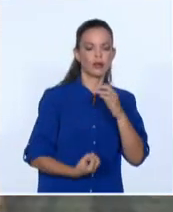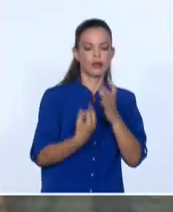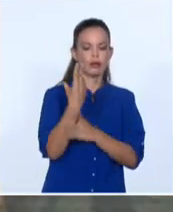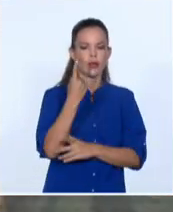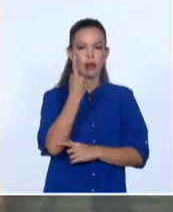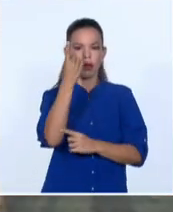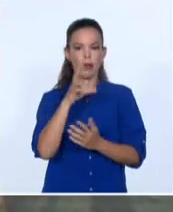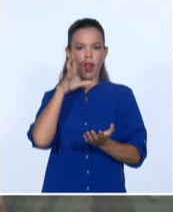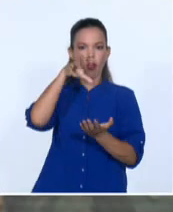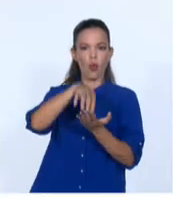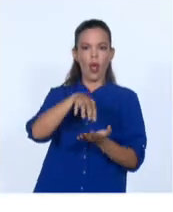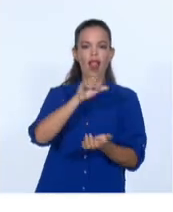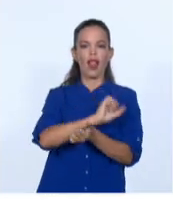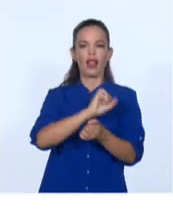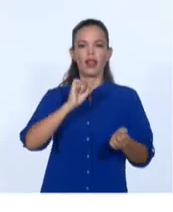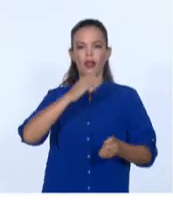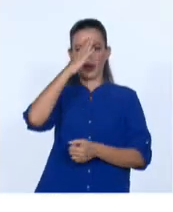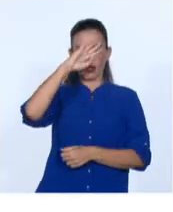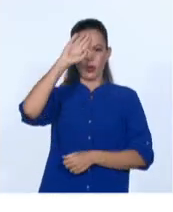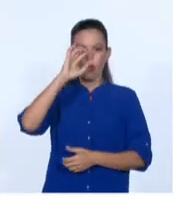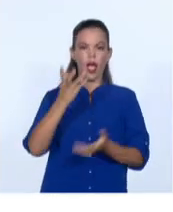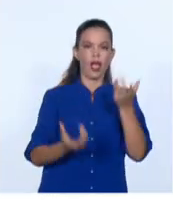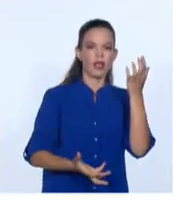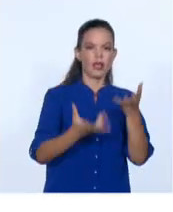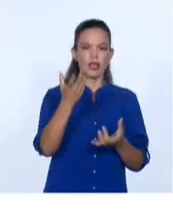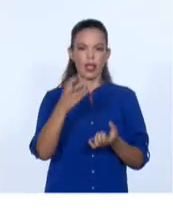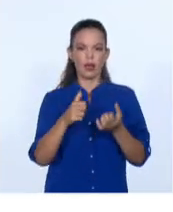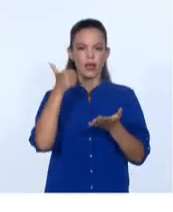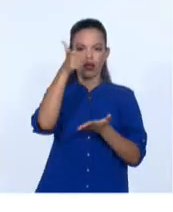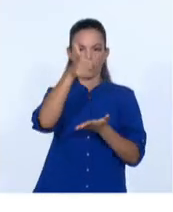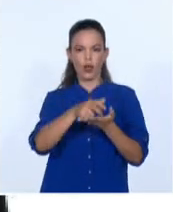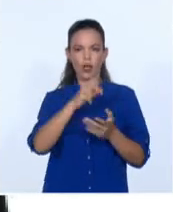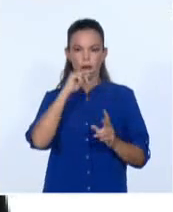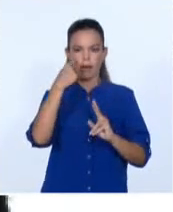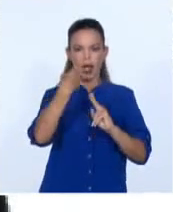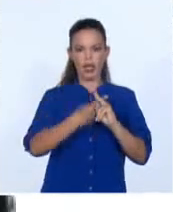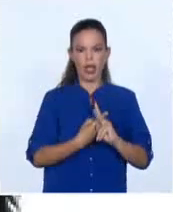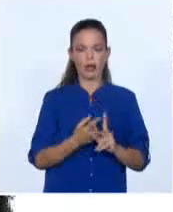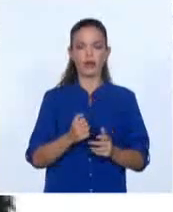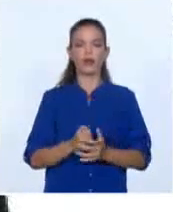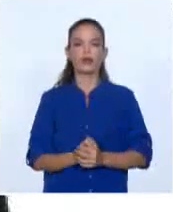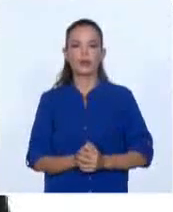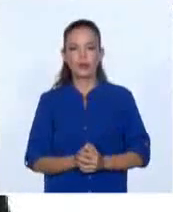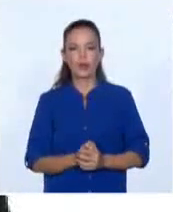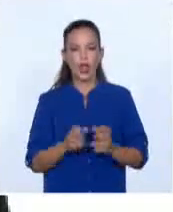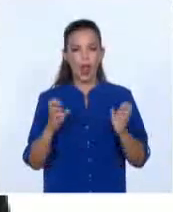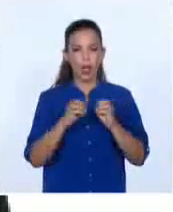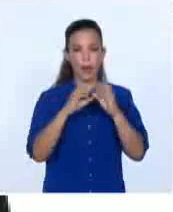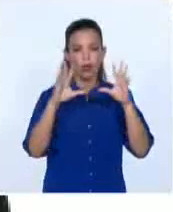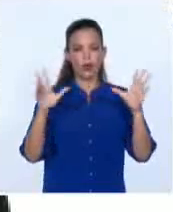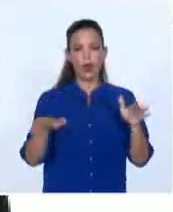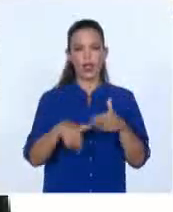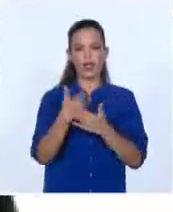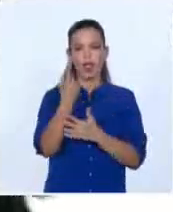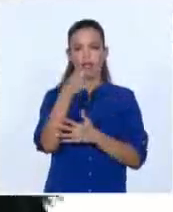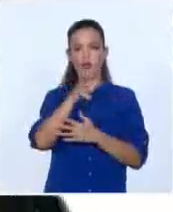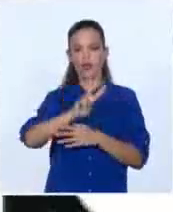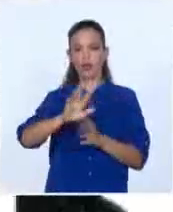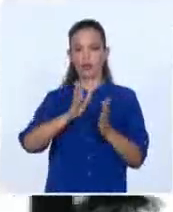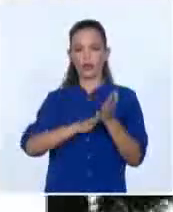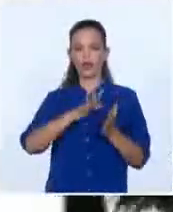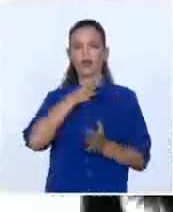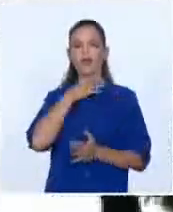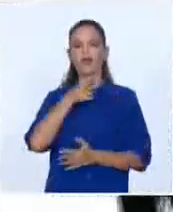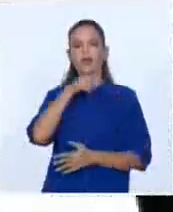libre de Cuba, la quema de la ciudad para evitar su reconquista por el enemigo, en la madrugada del 12 de enero de 1869,